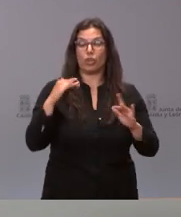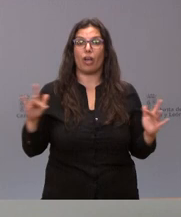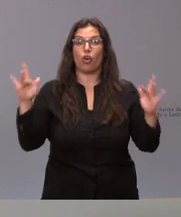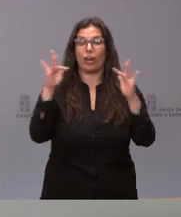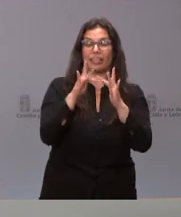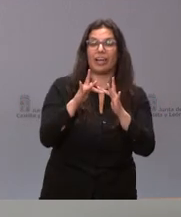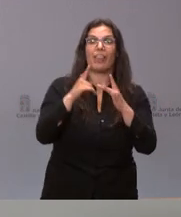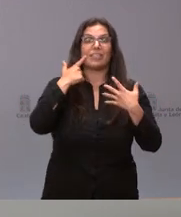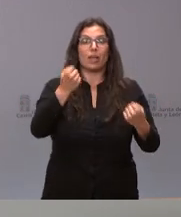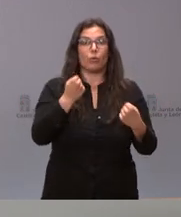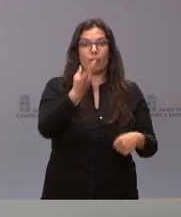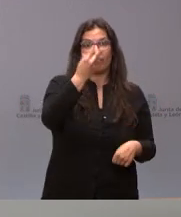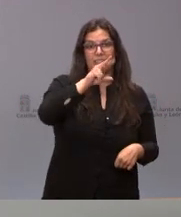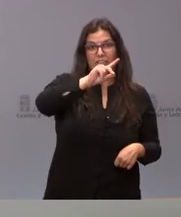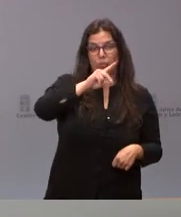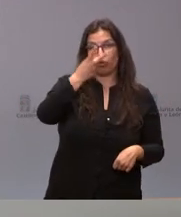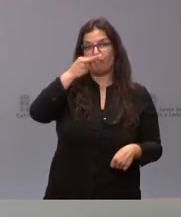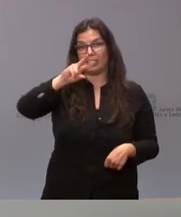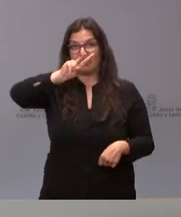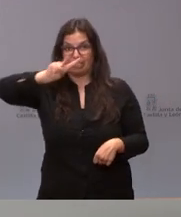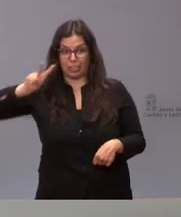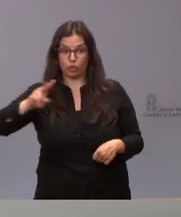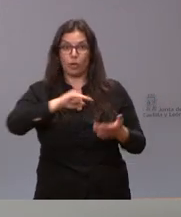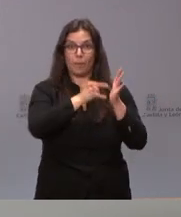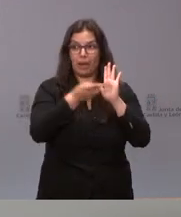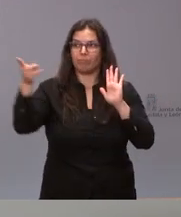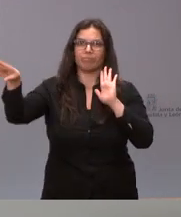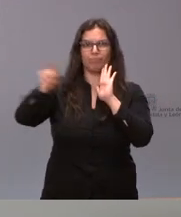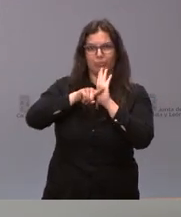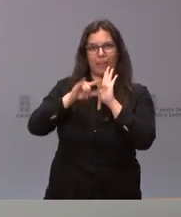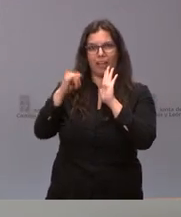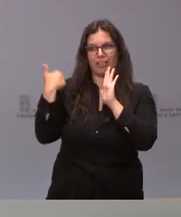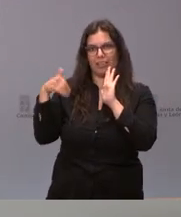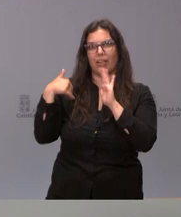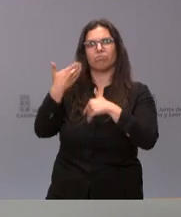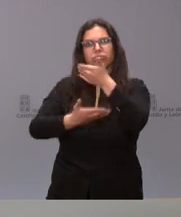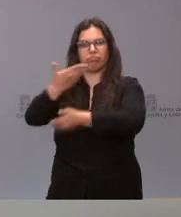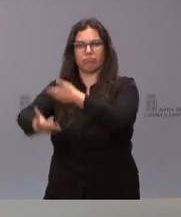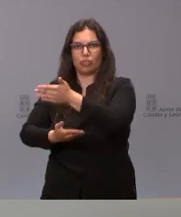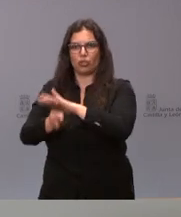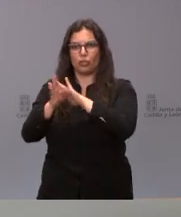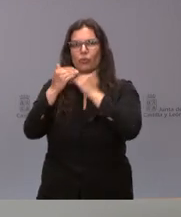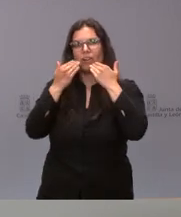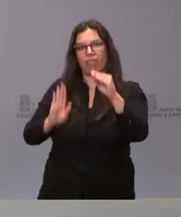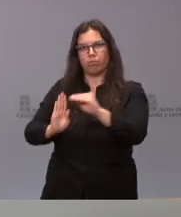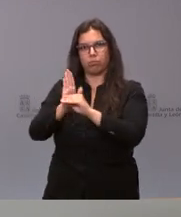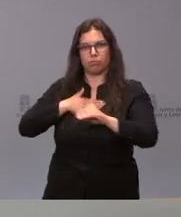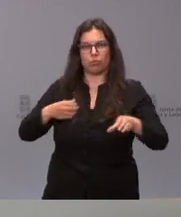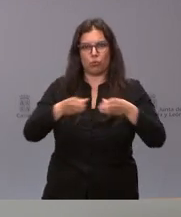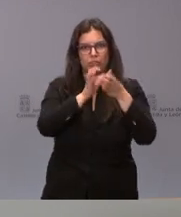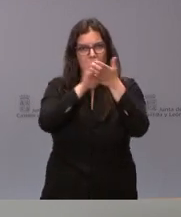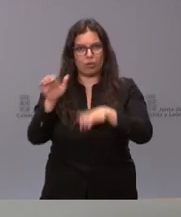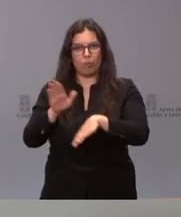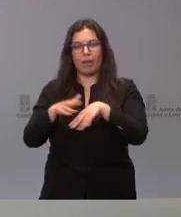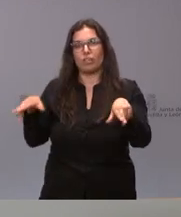Saludable 2021-2022 y que sigue su ejecución y su desarrollo con esta aportación que hace la Junta de Castilla y León a